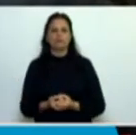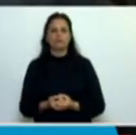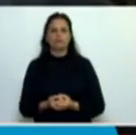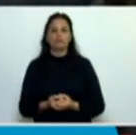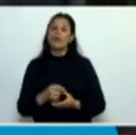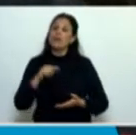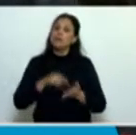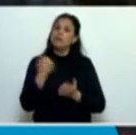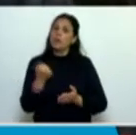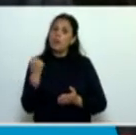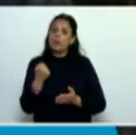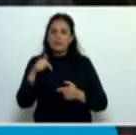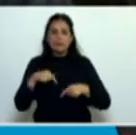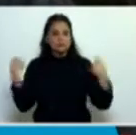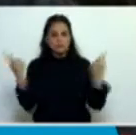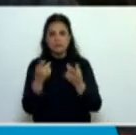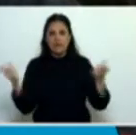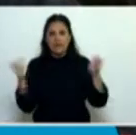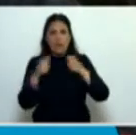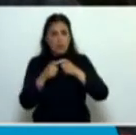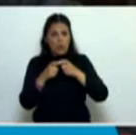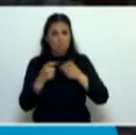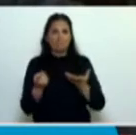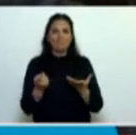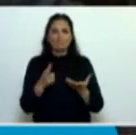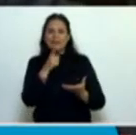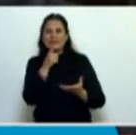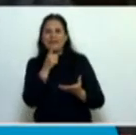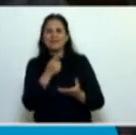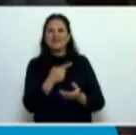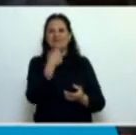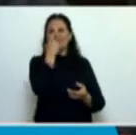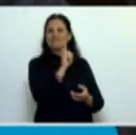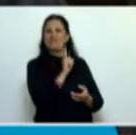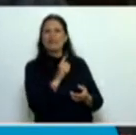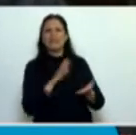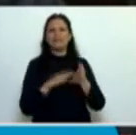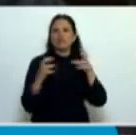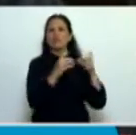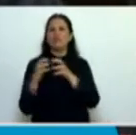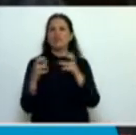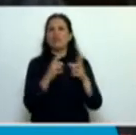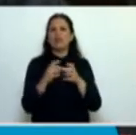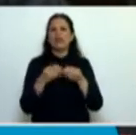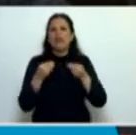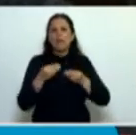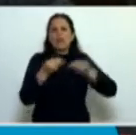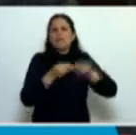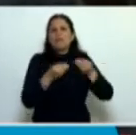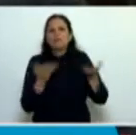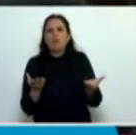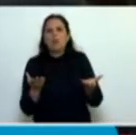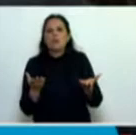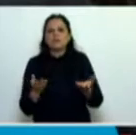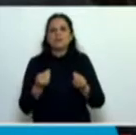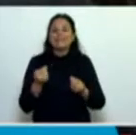Y lo cierto es que este Congreso en los últimos años le ha dado poca importancia a la discusión de las cuentas de inversión, que es